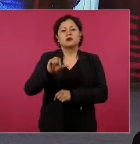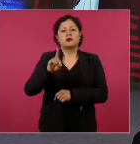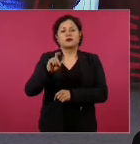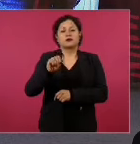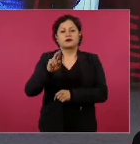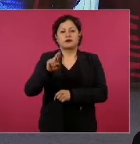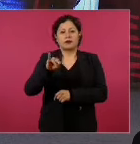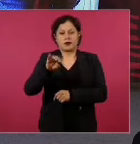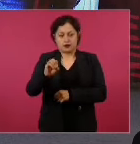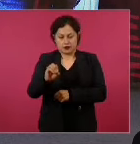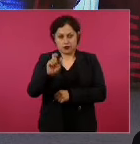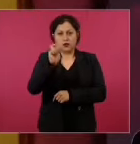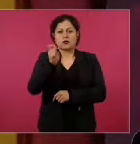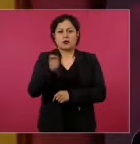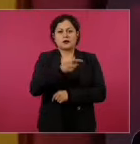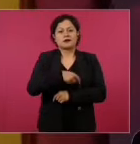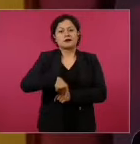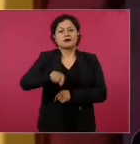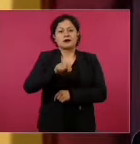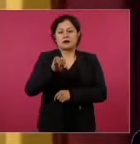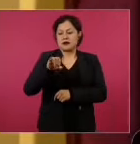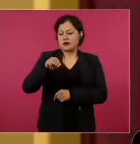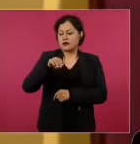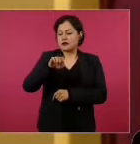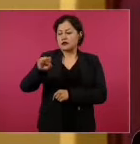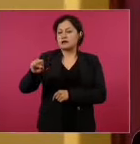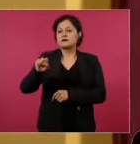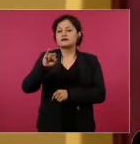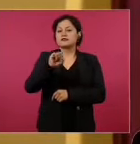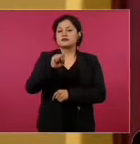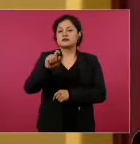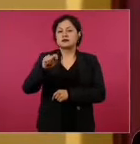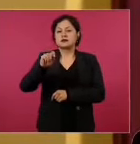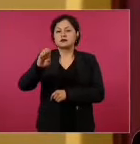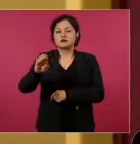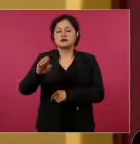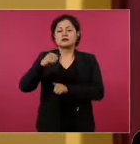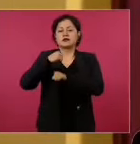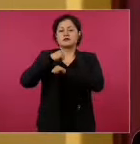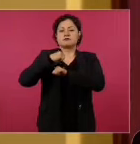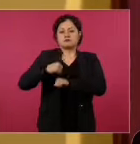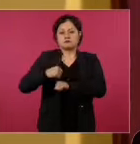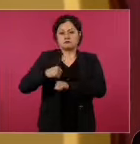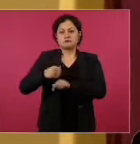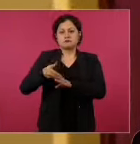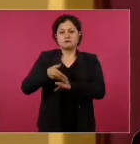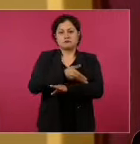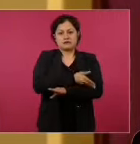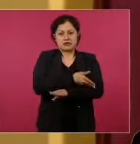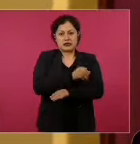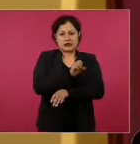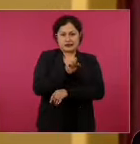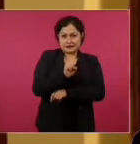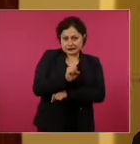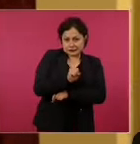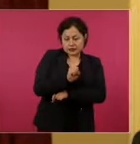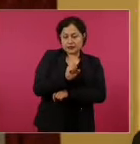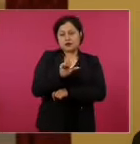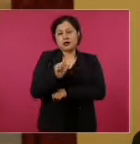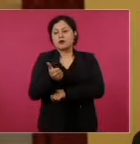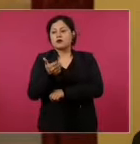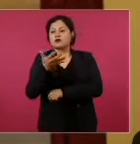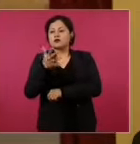cuentas eran administradas por el IMSS y por el Issste, cumpliendo 60 años y 10 años de